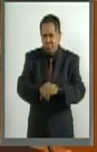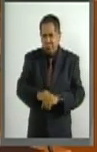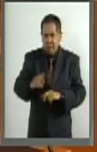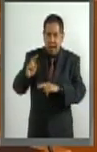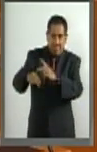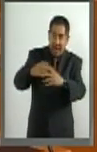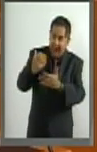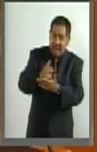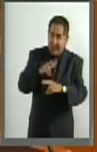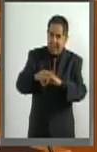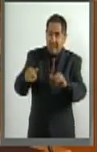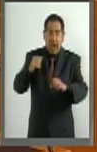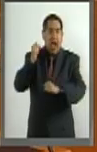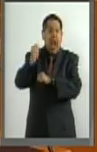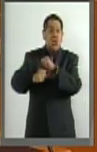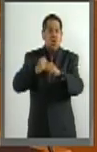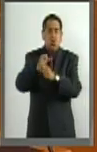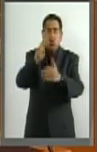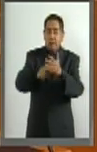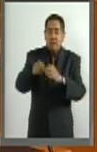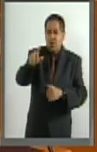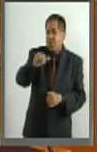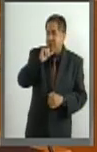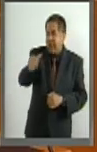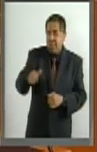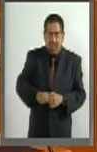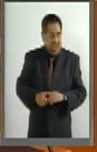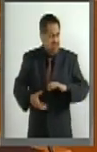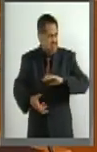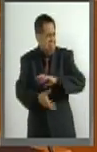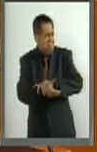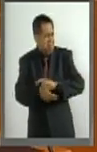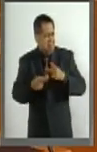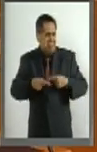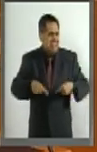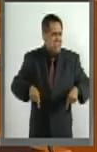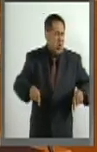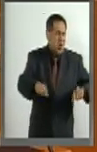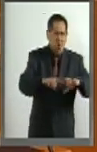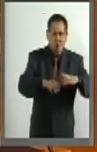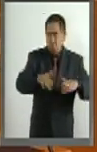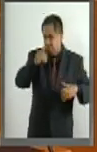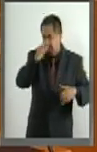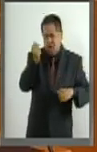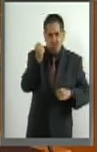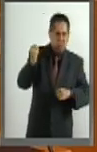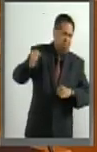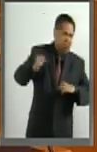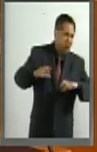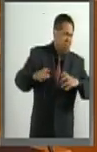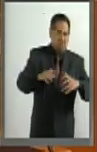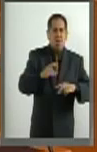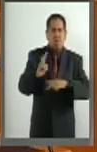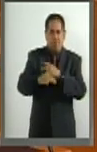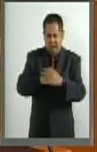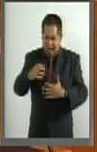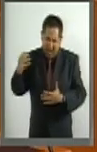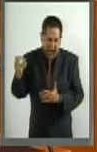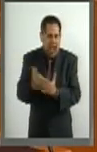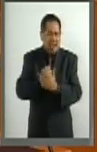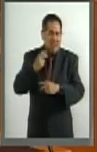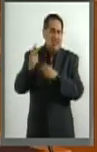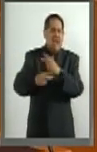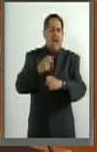van a ganar en el 2018. La fuerza de la ciudadanía y la rebelión ciudadana va a ser la triunfadora